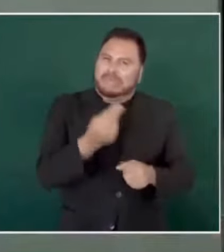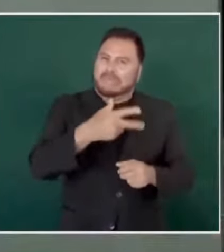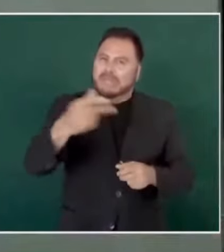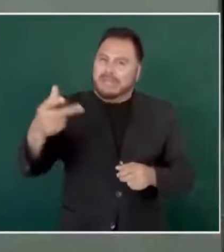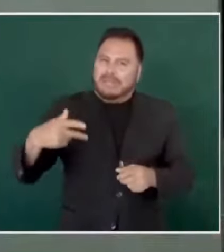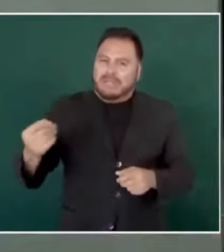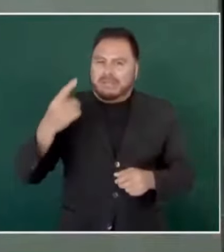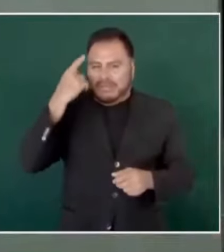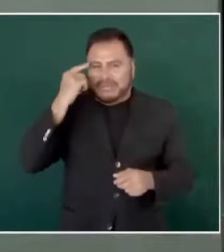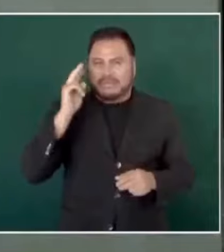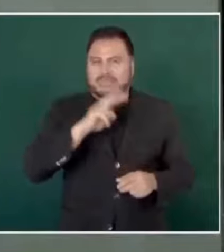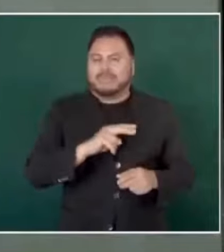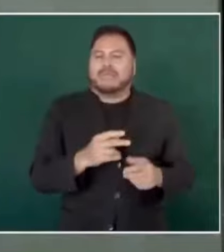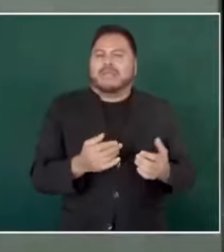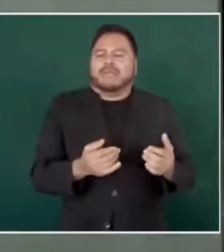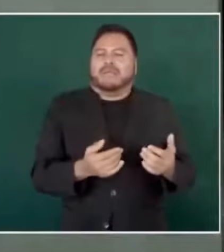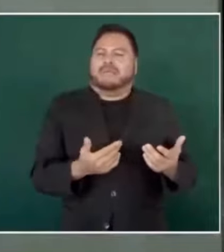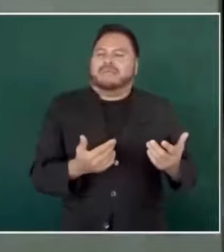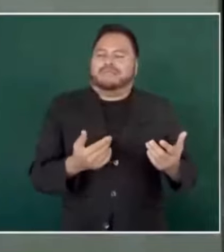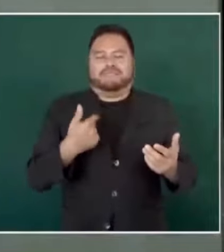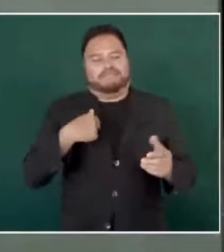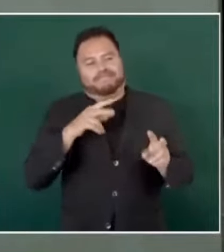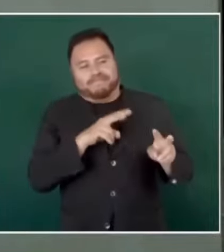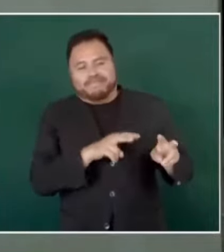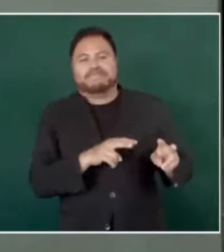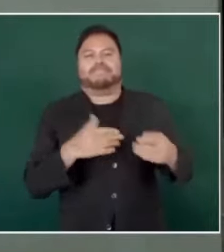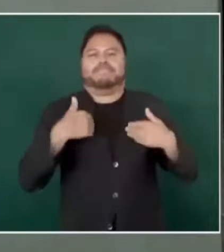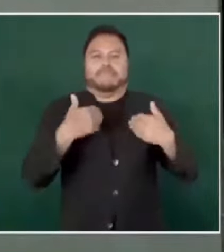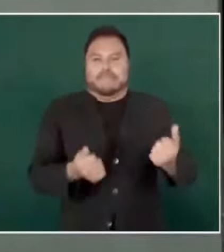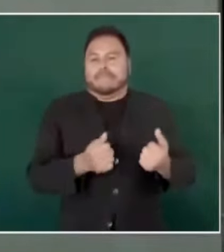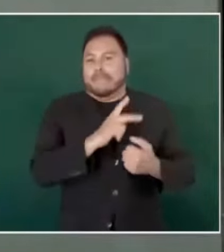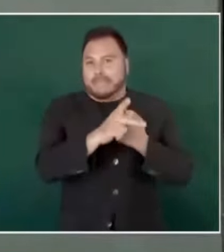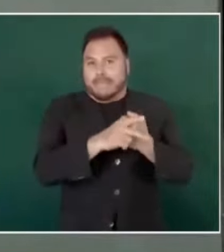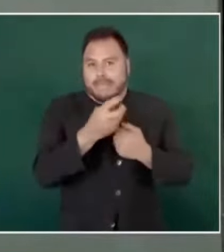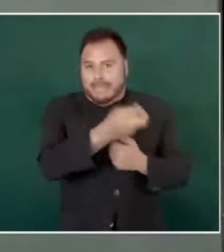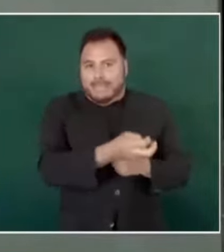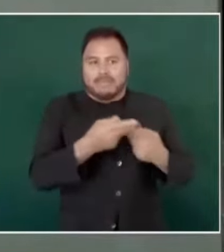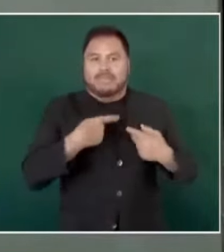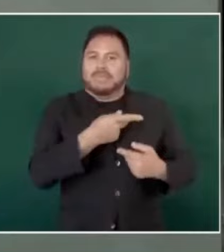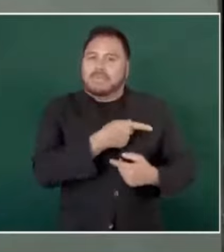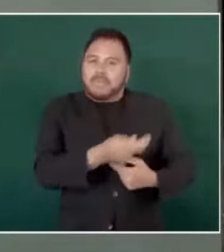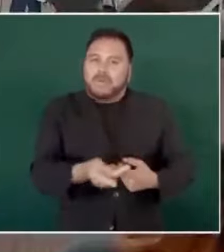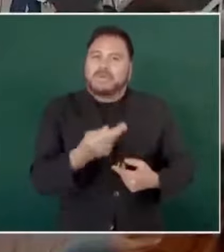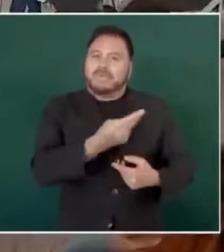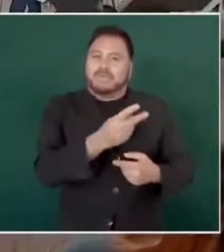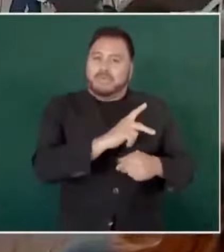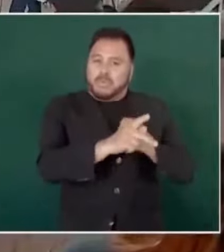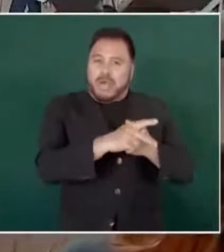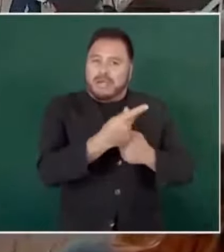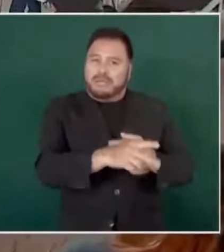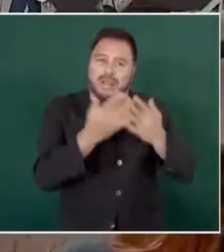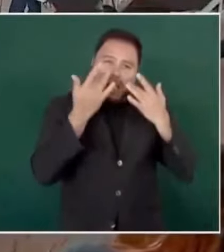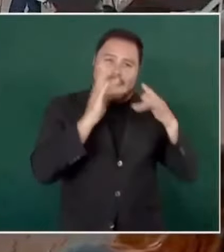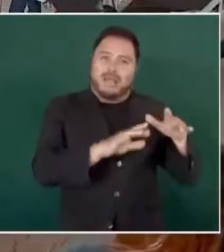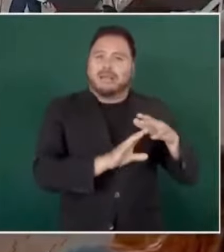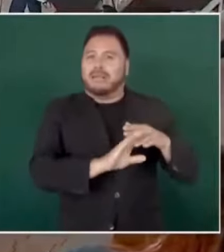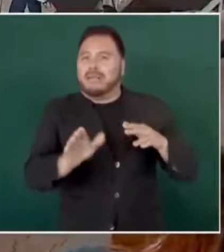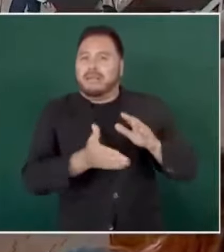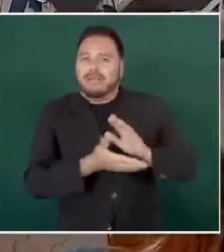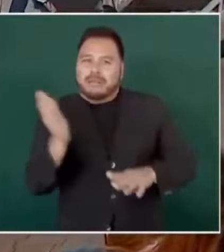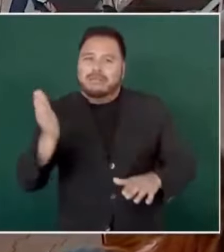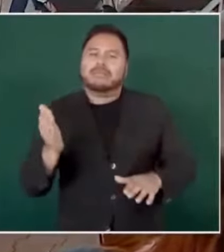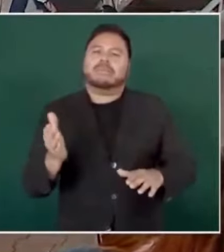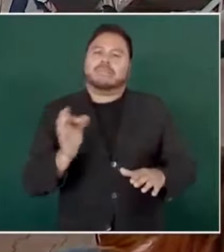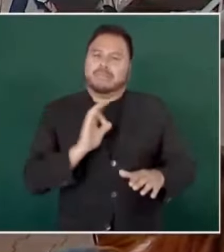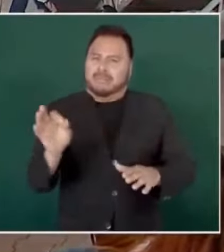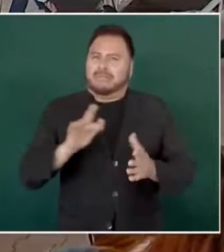destinarse para apoyar a estos pueblos pobres alrededor de 20 mil millones de dólares al año,